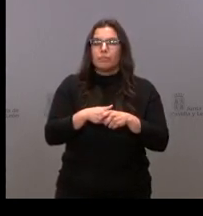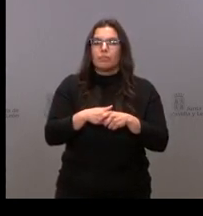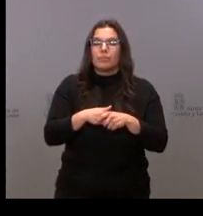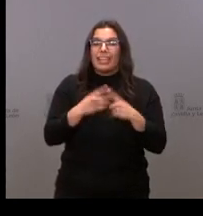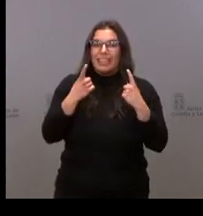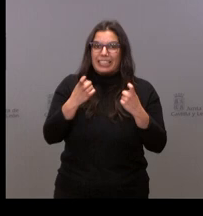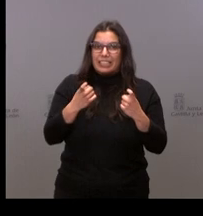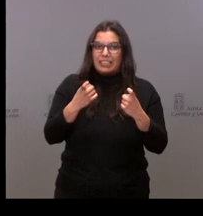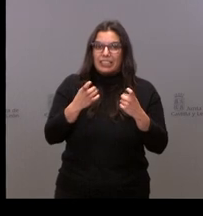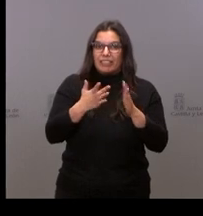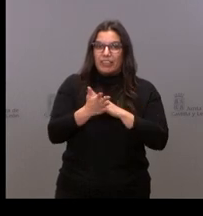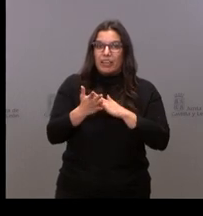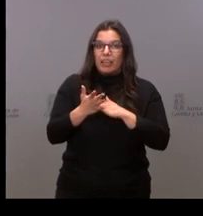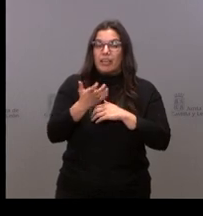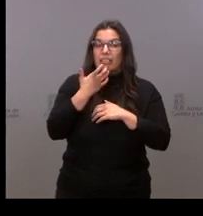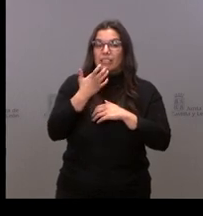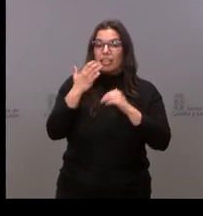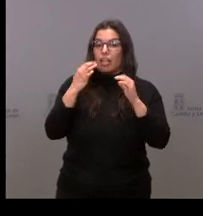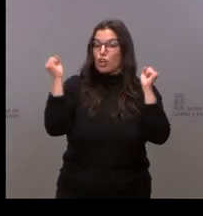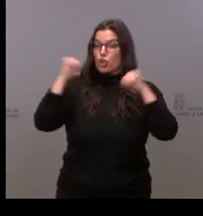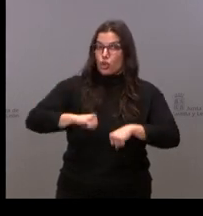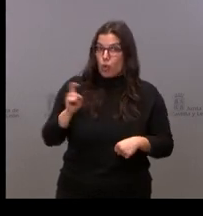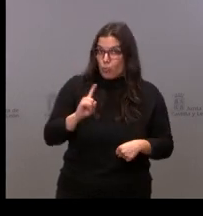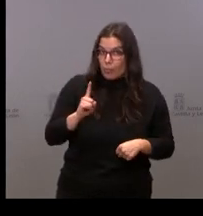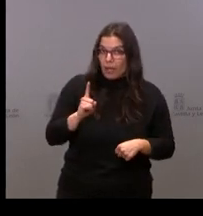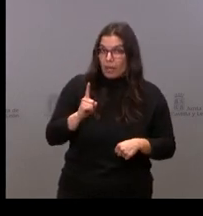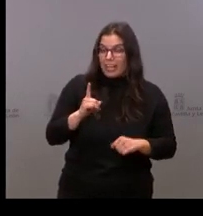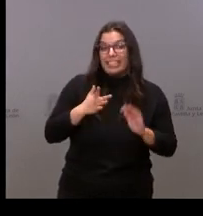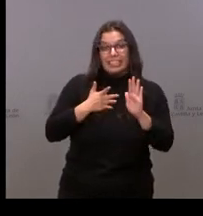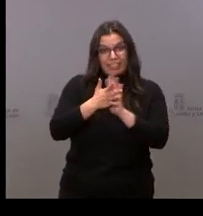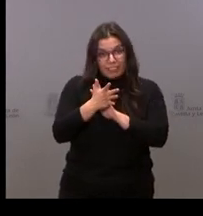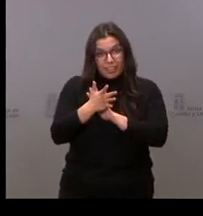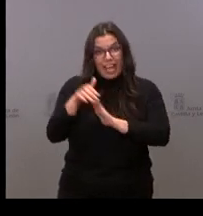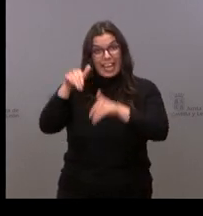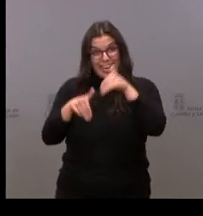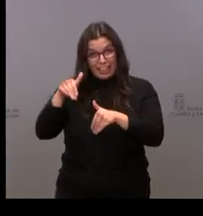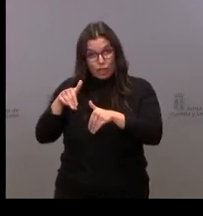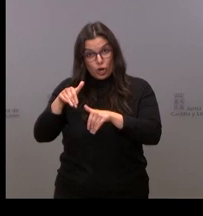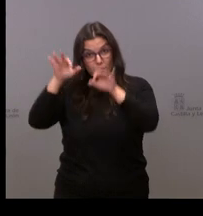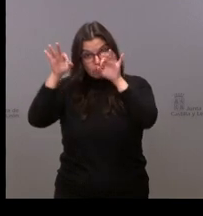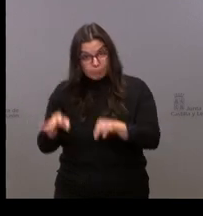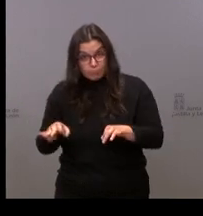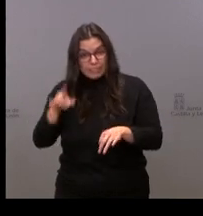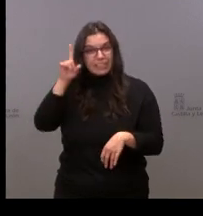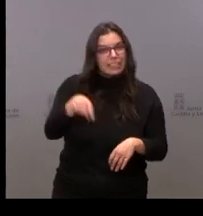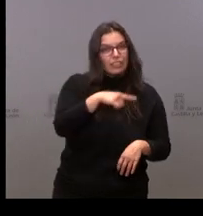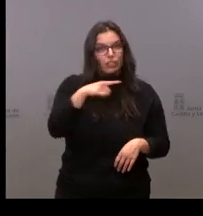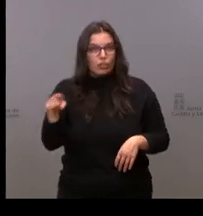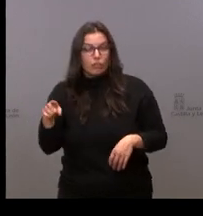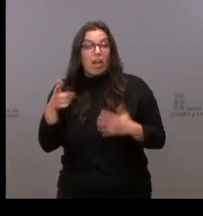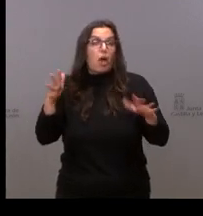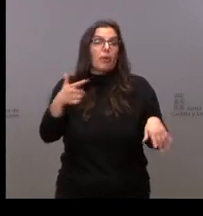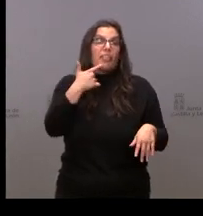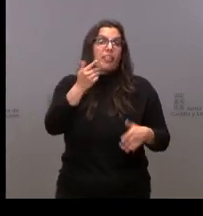que, si no hay aprobación de presupuestos, no queda más remedio que convocar las elecciones anticipadas, a pesar de que se haya dicho